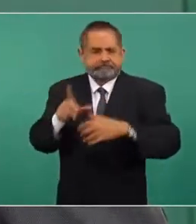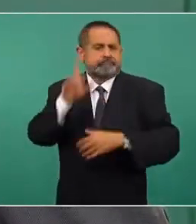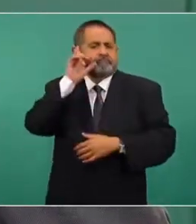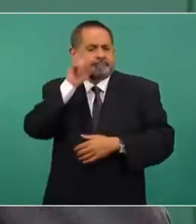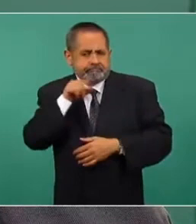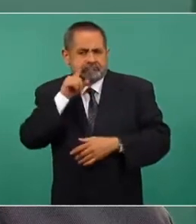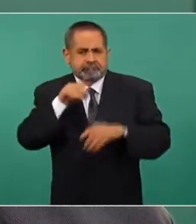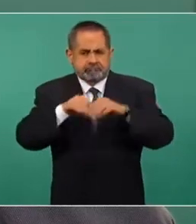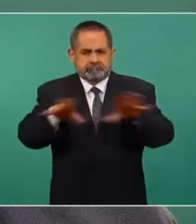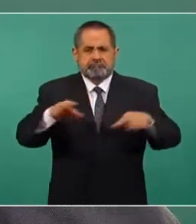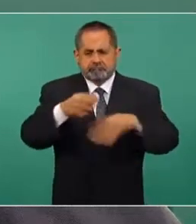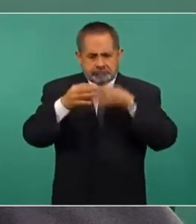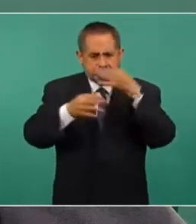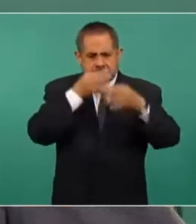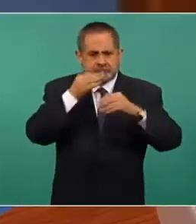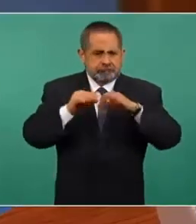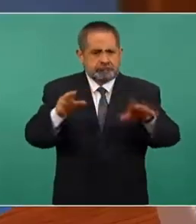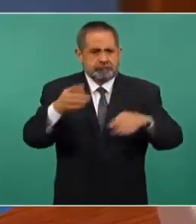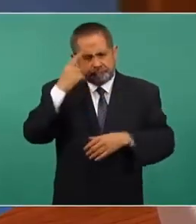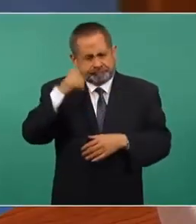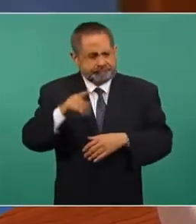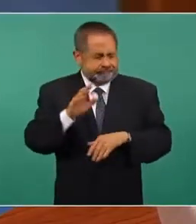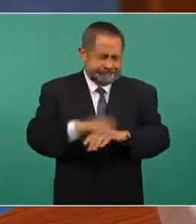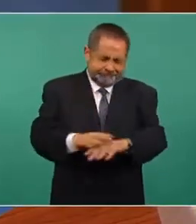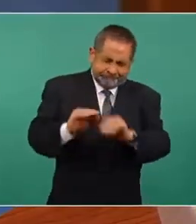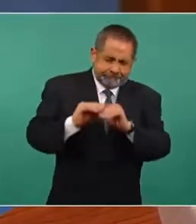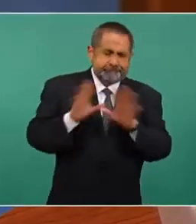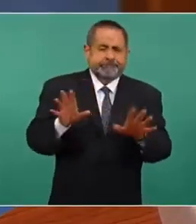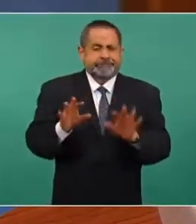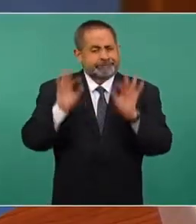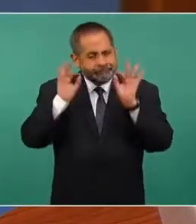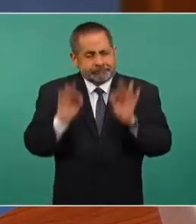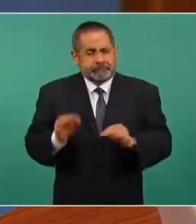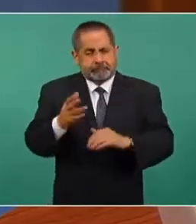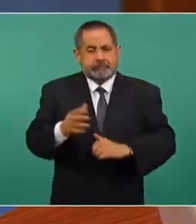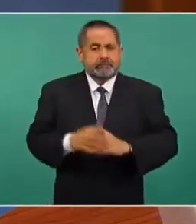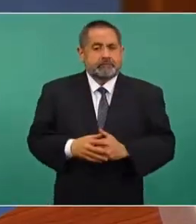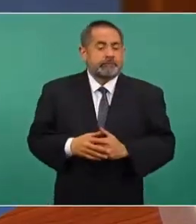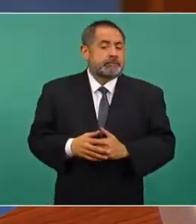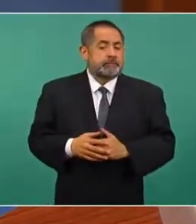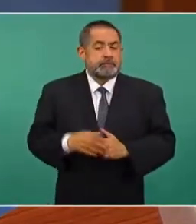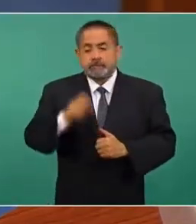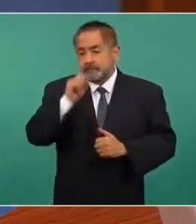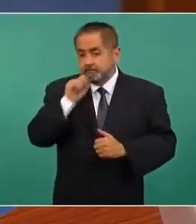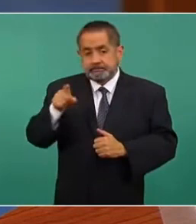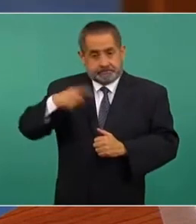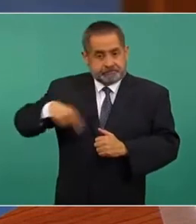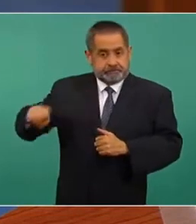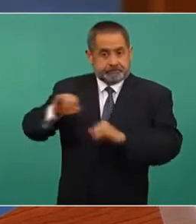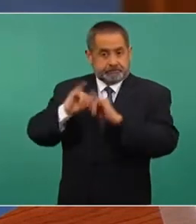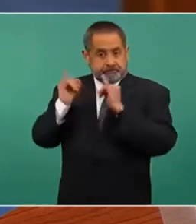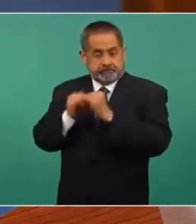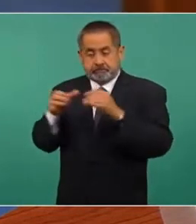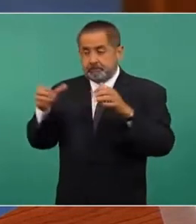puede informar para tener más precisión. También en las reuniones